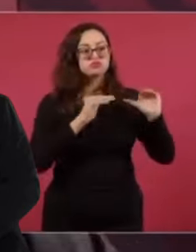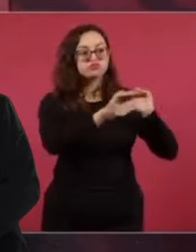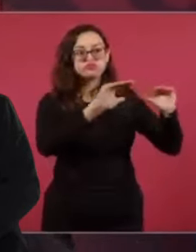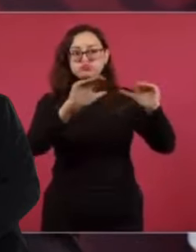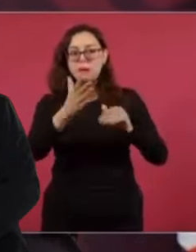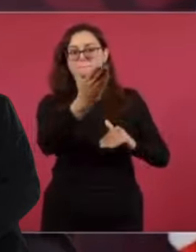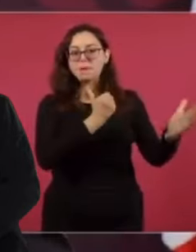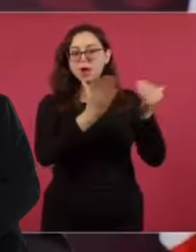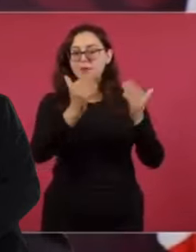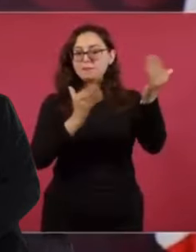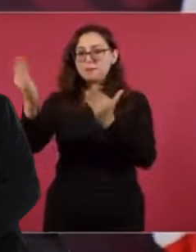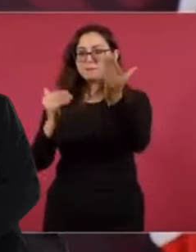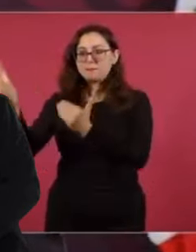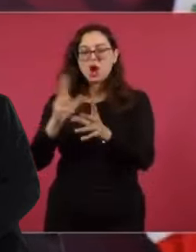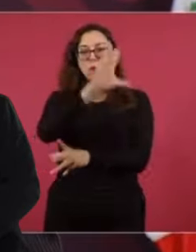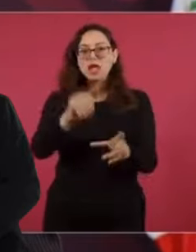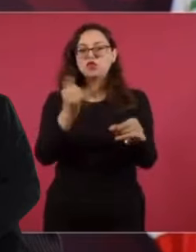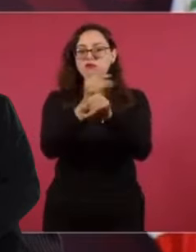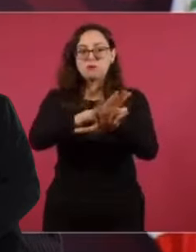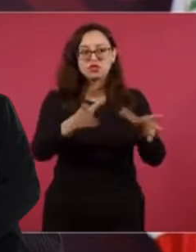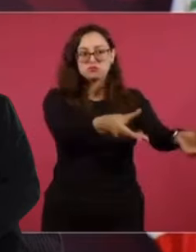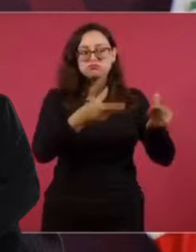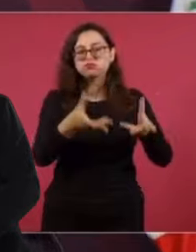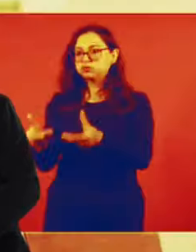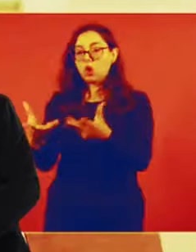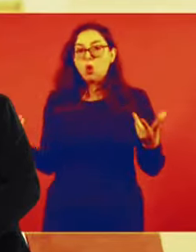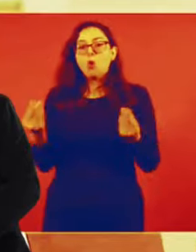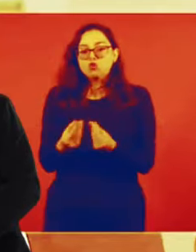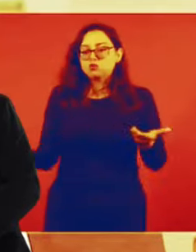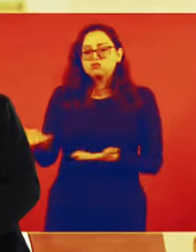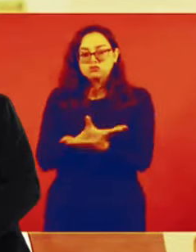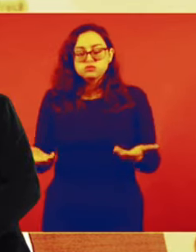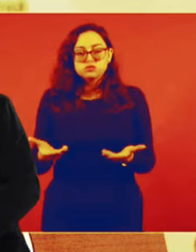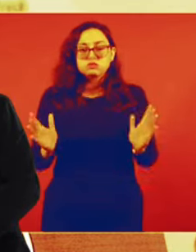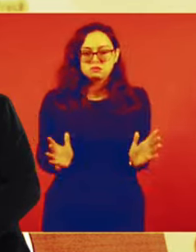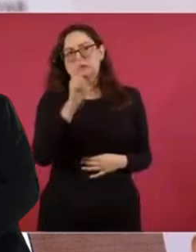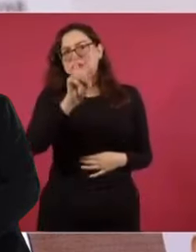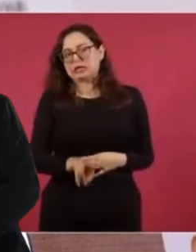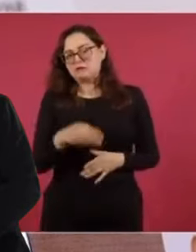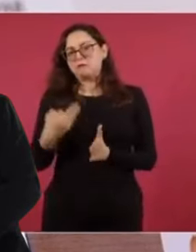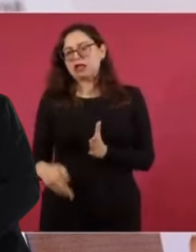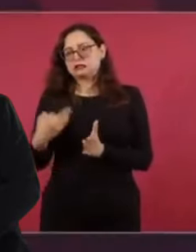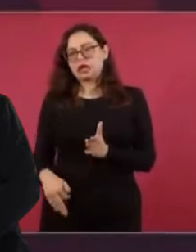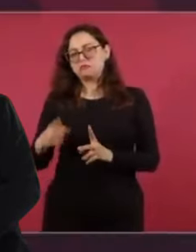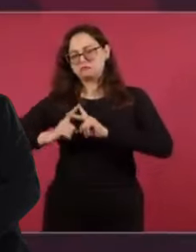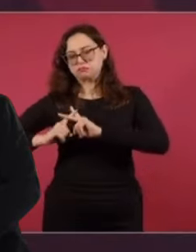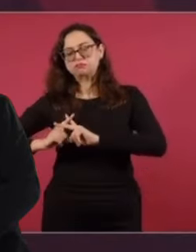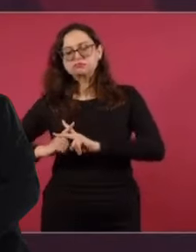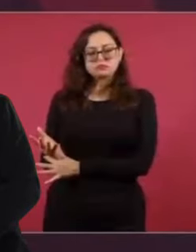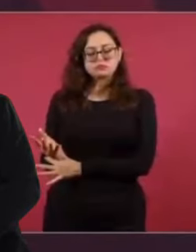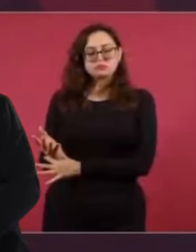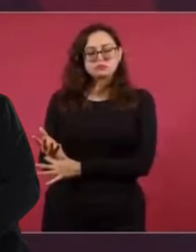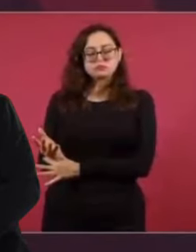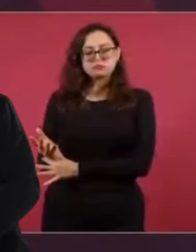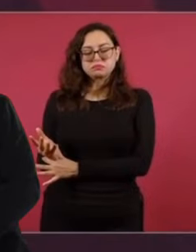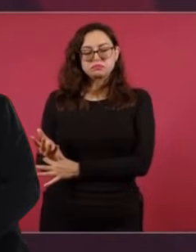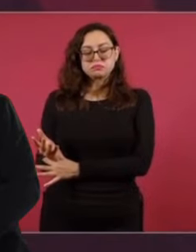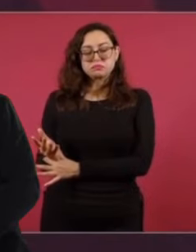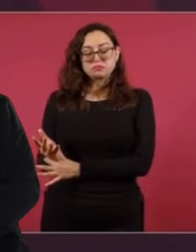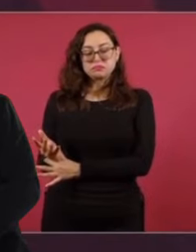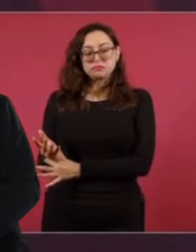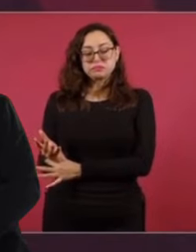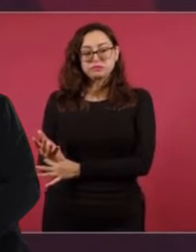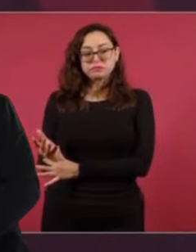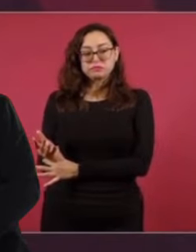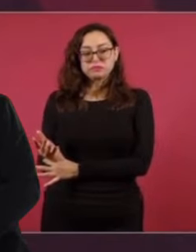a los candidatos, a entregar la información que posean. Él reconoce que no tienen todas las actas porque se sostiene, y